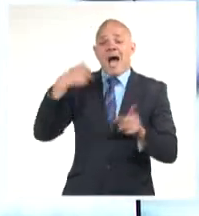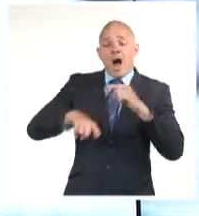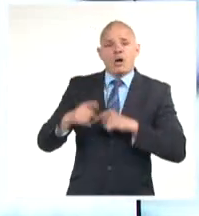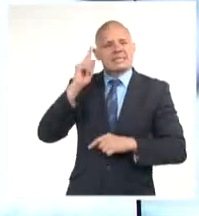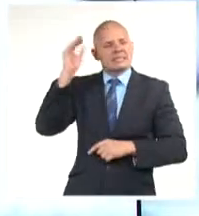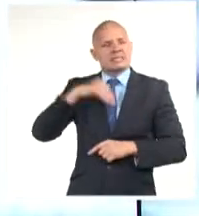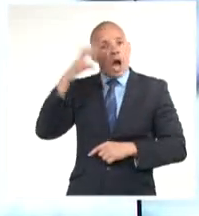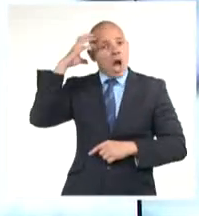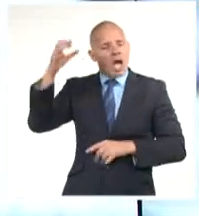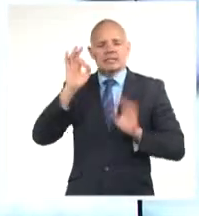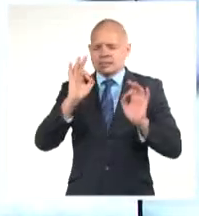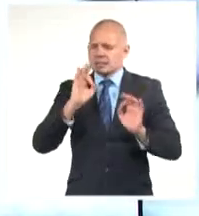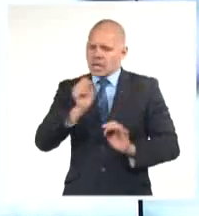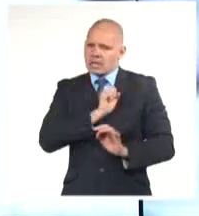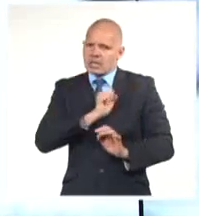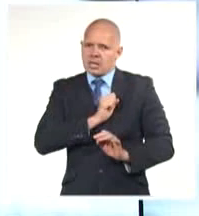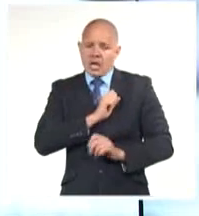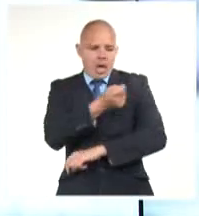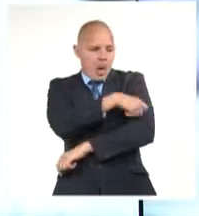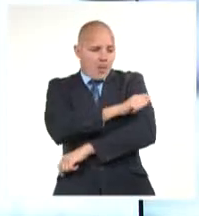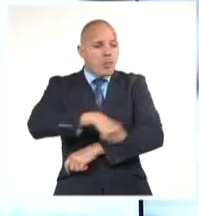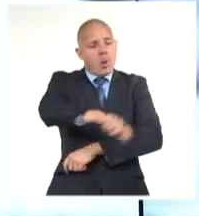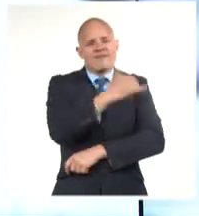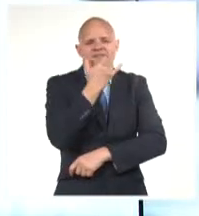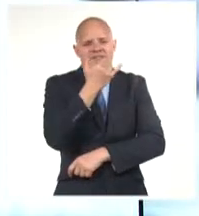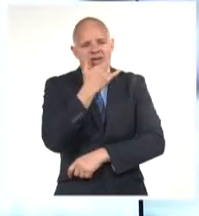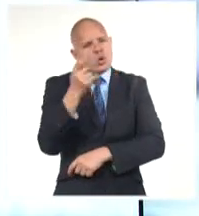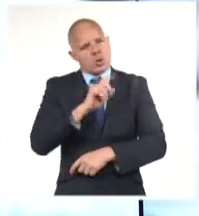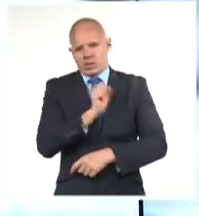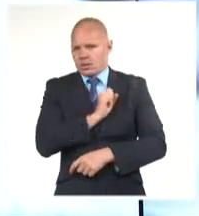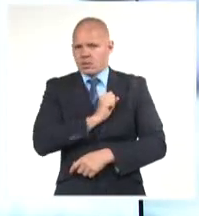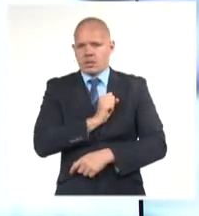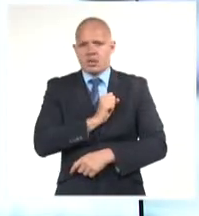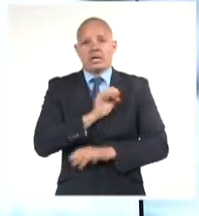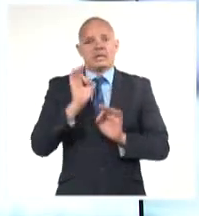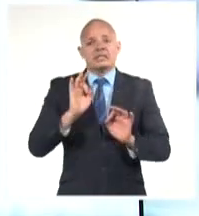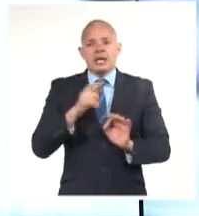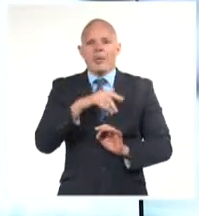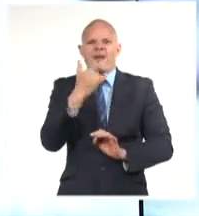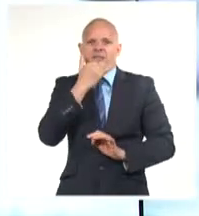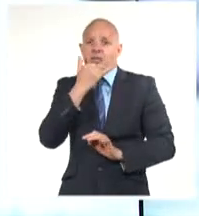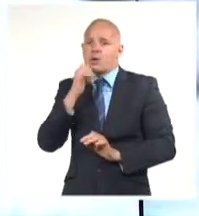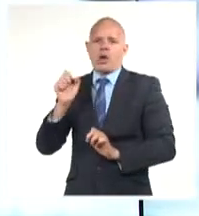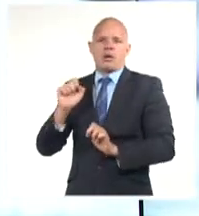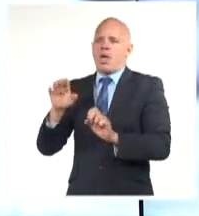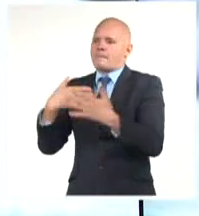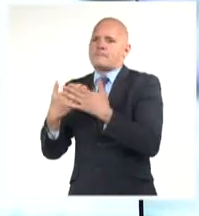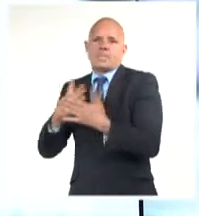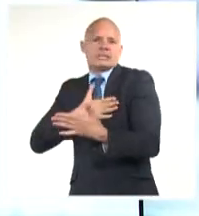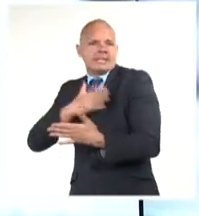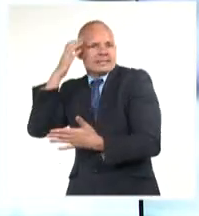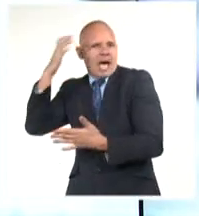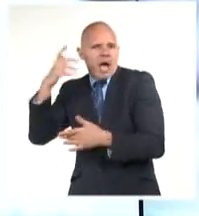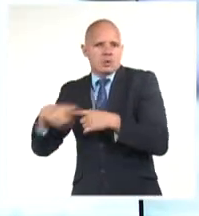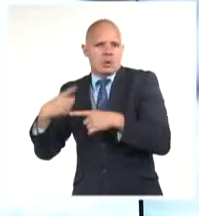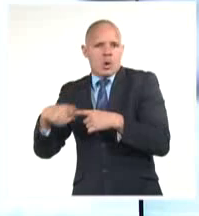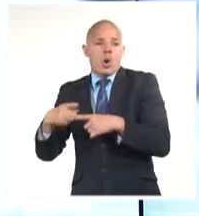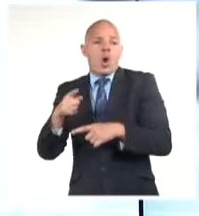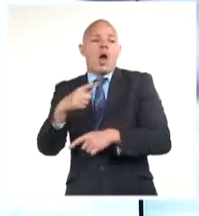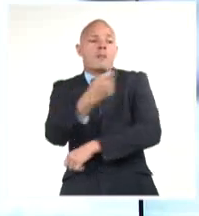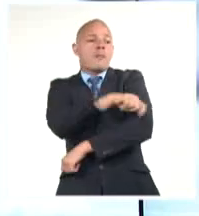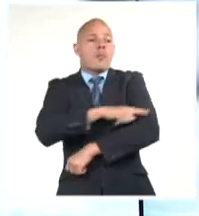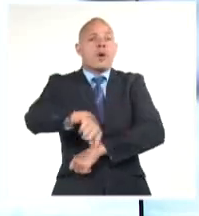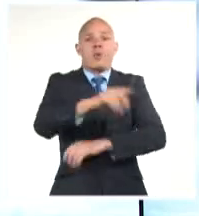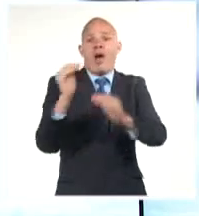Nos ha tocado bailar con la más fea. De hecho, hasta la naturaleza nos ha jugado en contra. Basta con